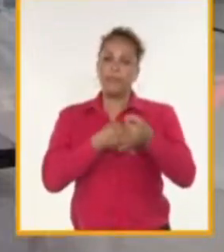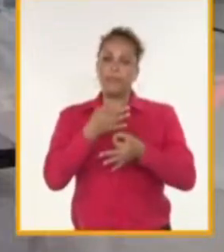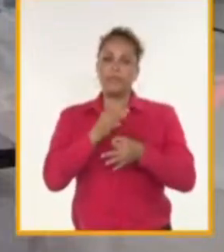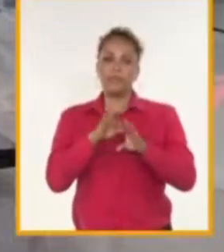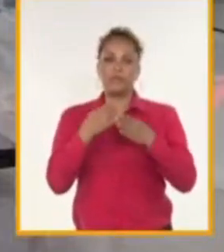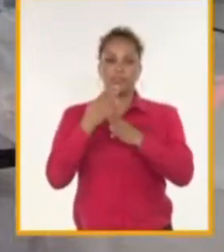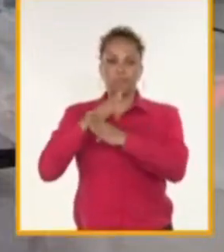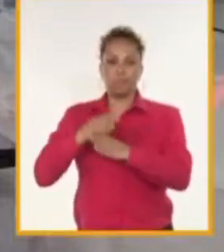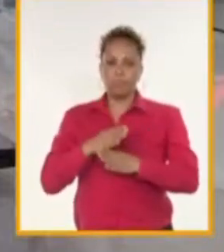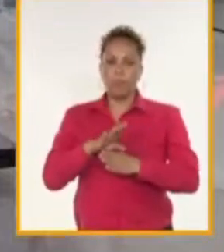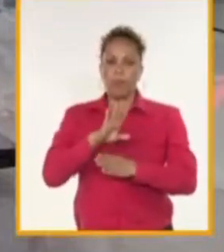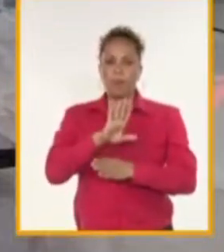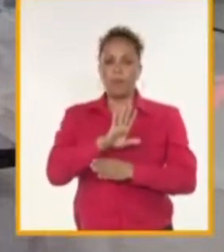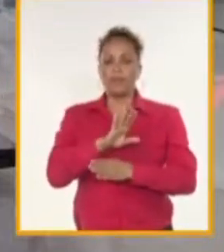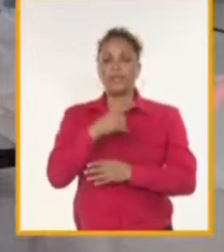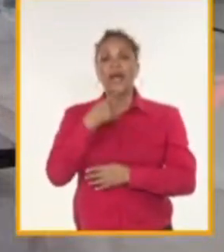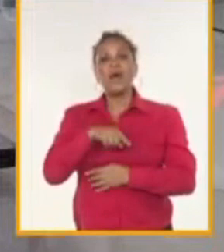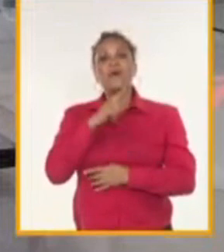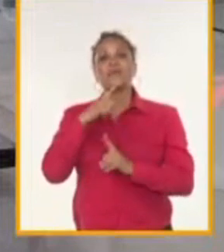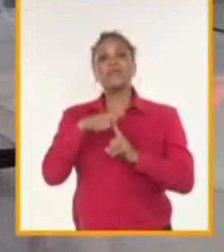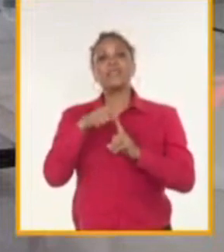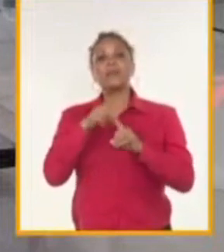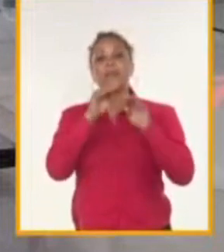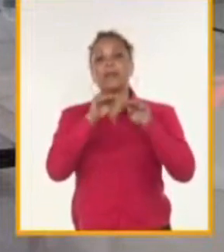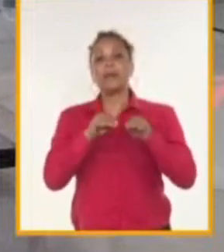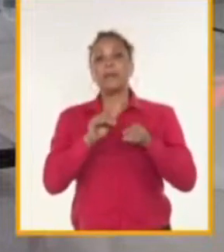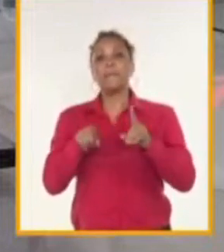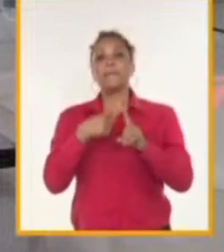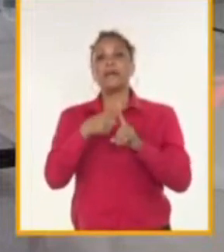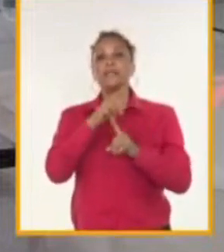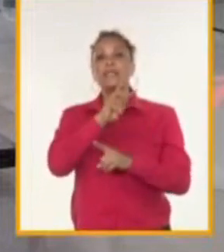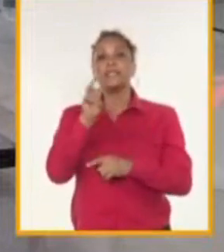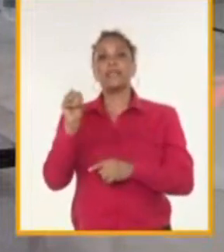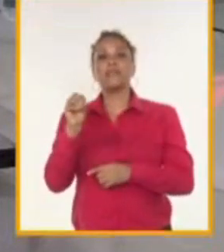limitaciones, pero de todas formas estamos hablando ya de una terminal que está operando más de 300.000 toneladas.